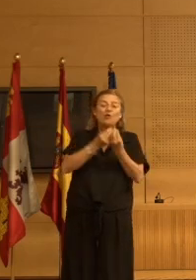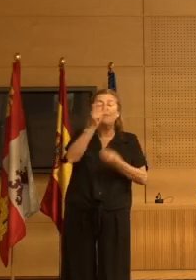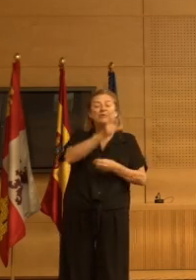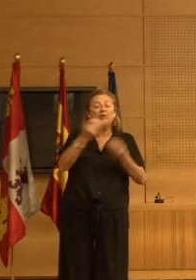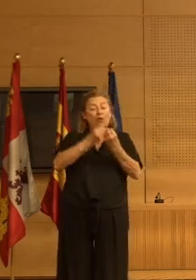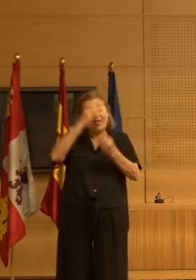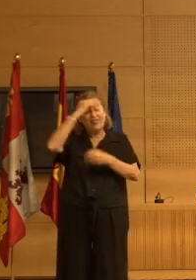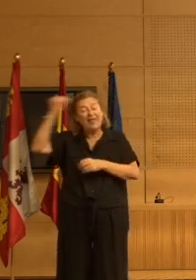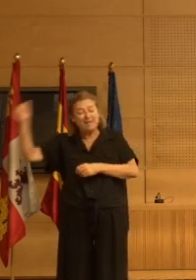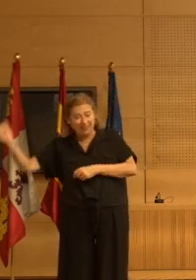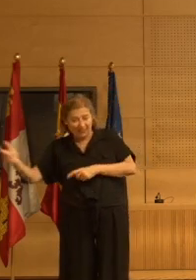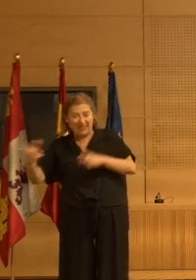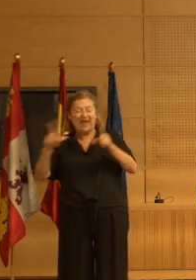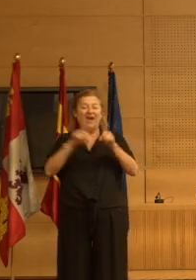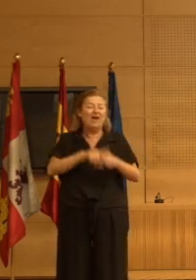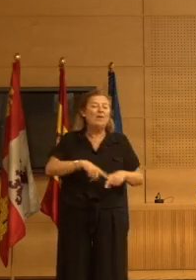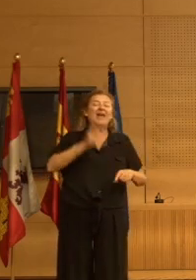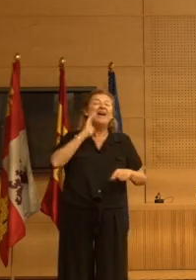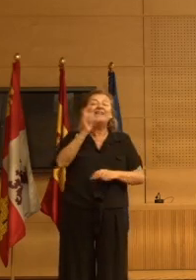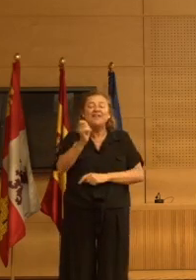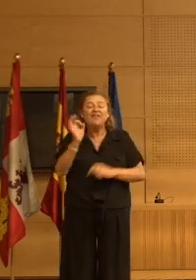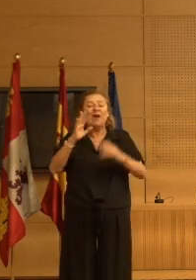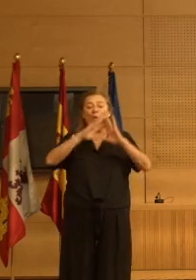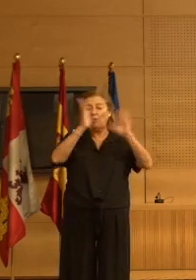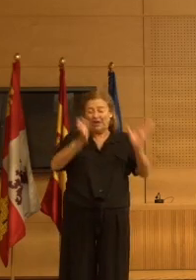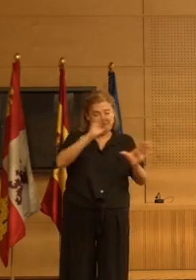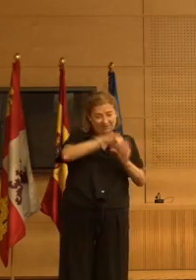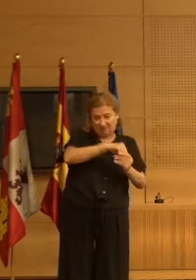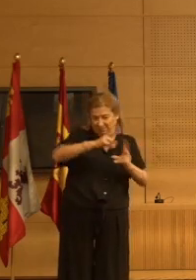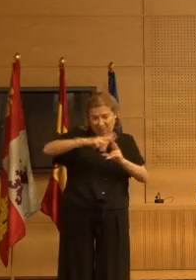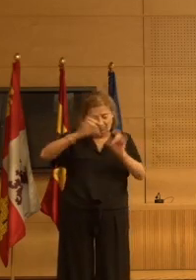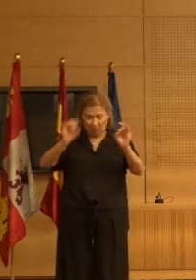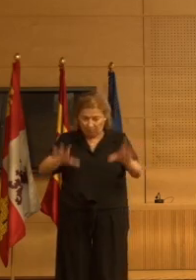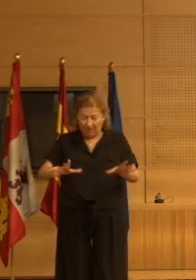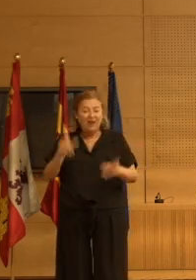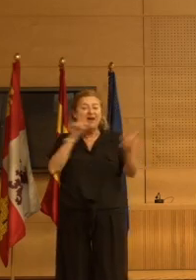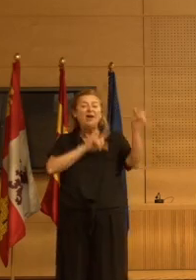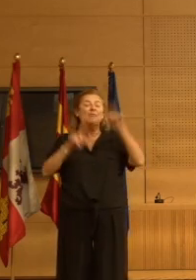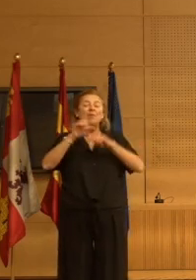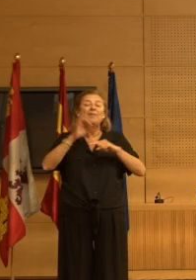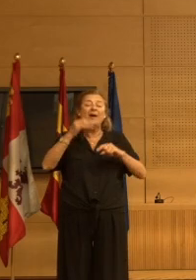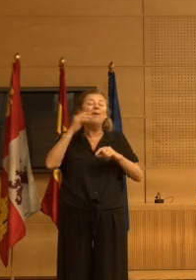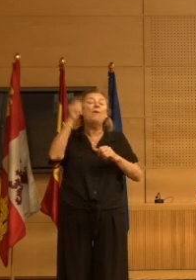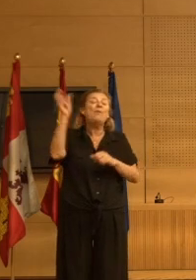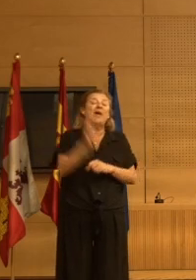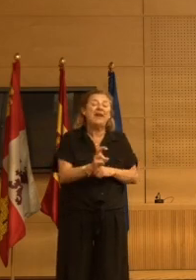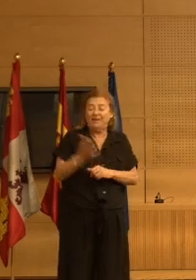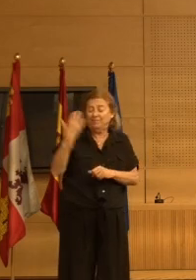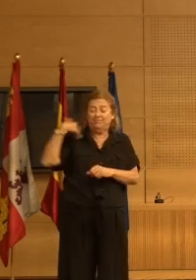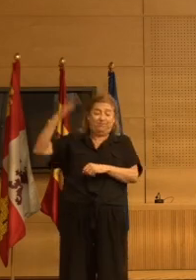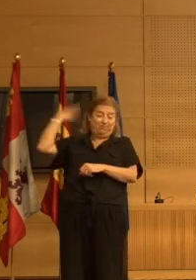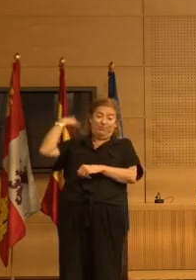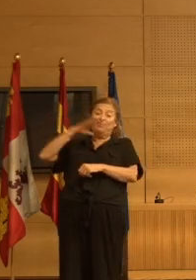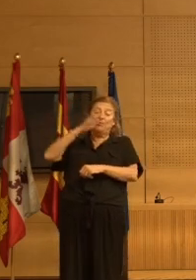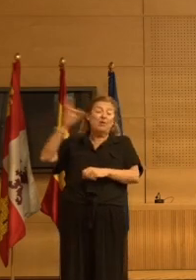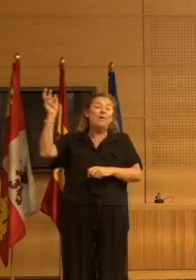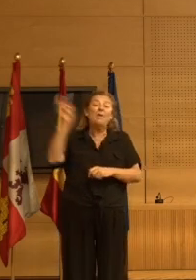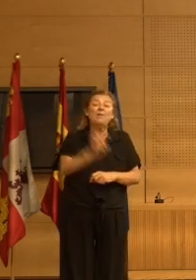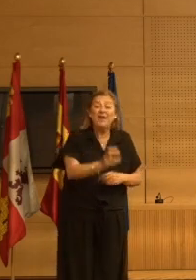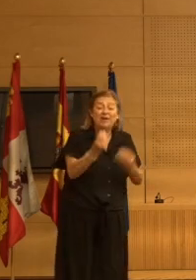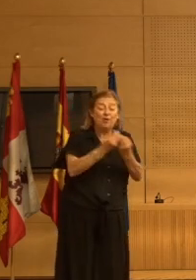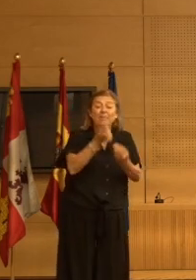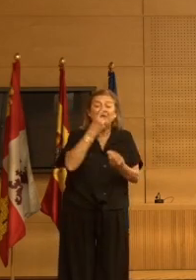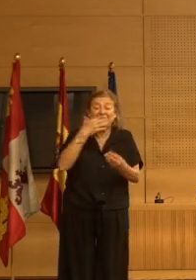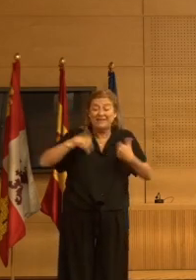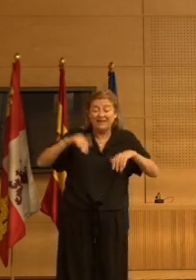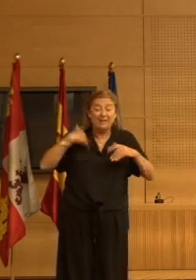demencia ya sea de la comunidad o de las residencias el problema claramente viene de fuera porque los pacientes llegan de la comunidad o de las residencias pero